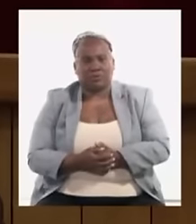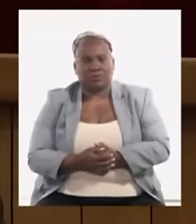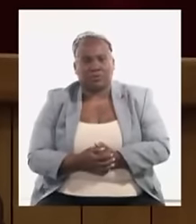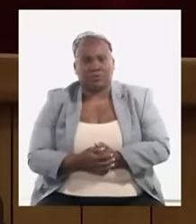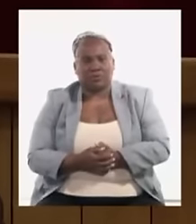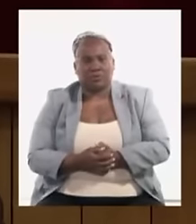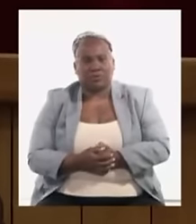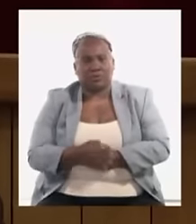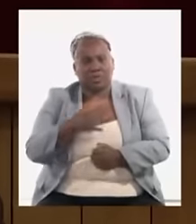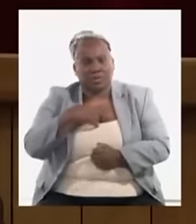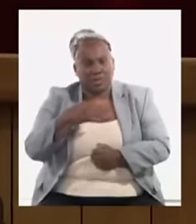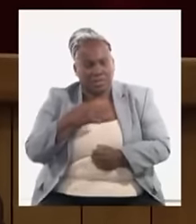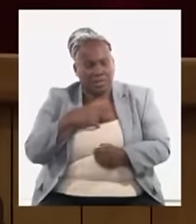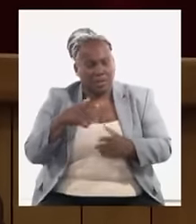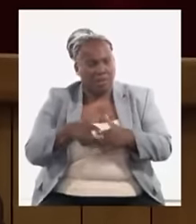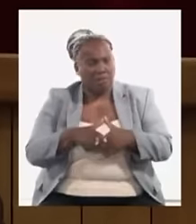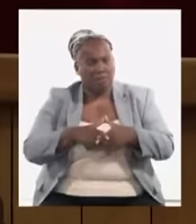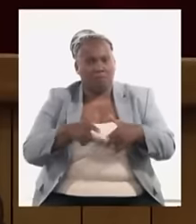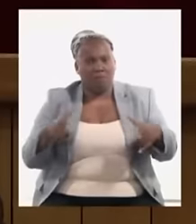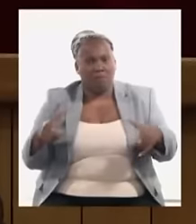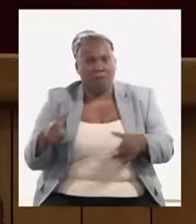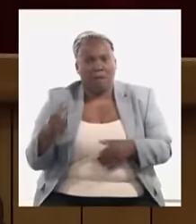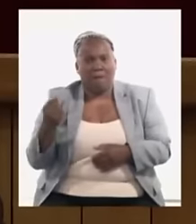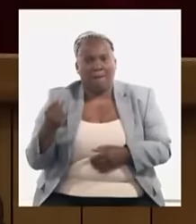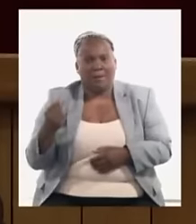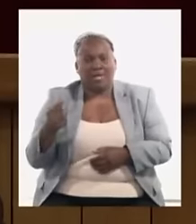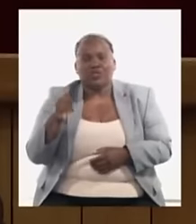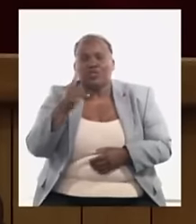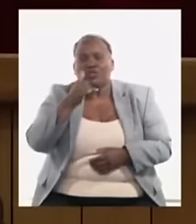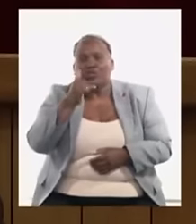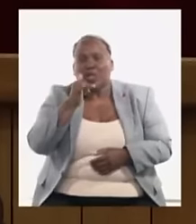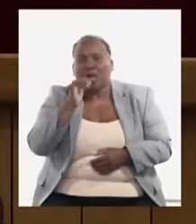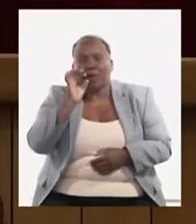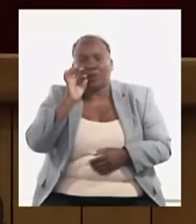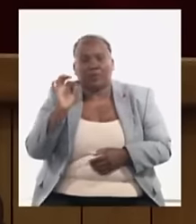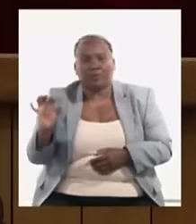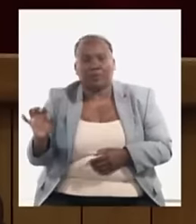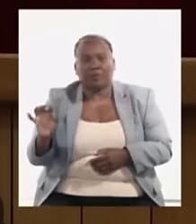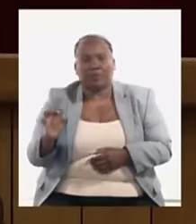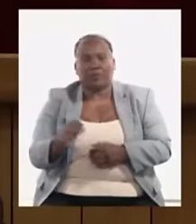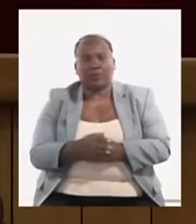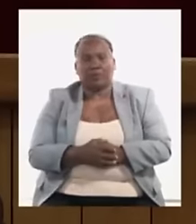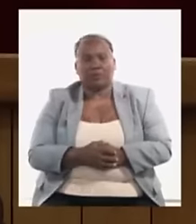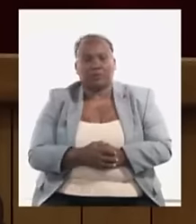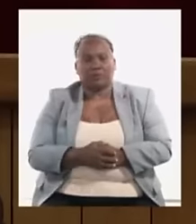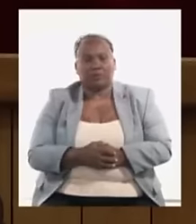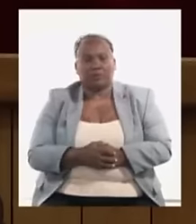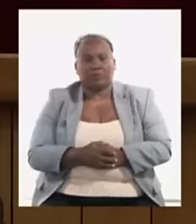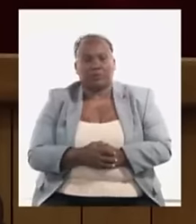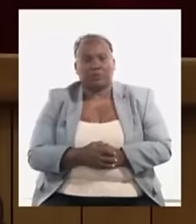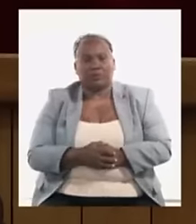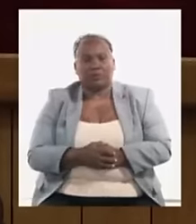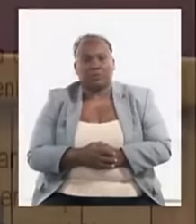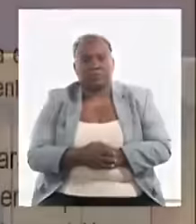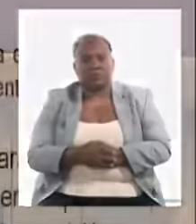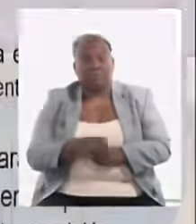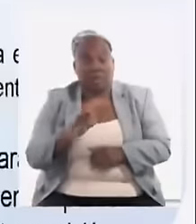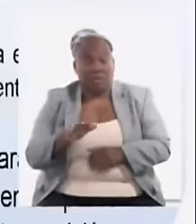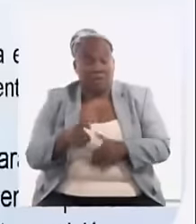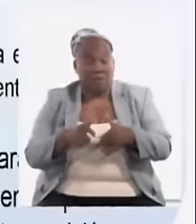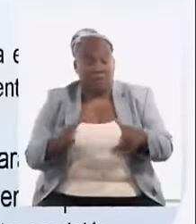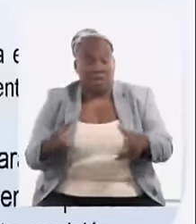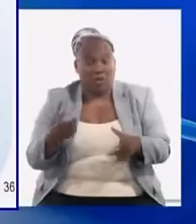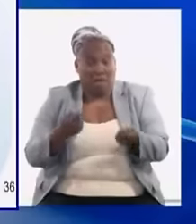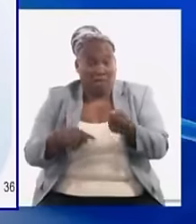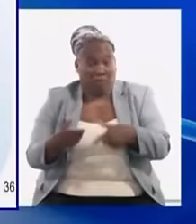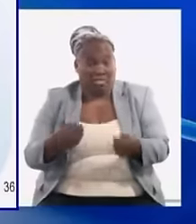tenemos que incrementar los precios del cigarro y los tabaco que en muchos casos es para revenderlo y